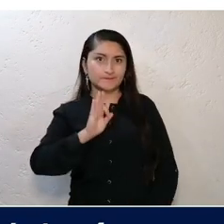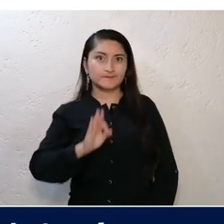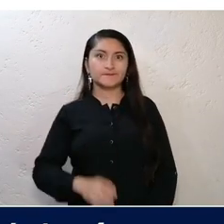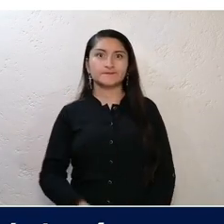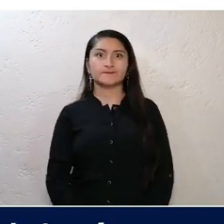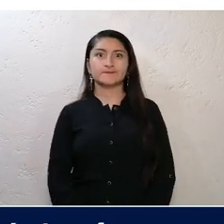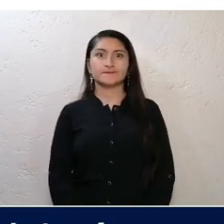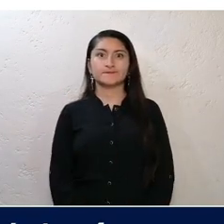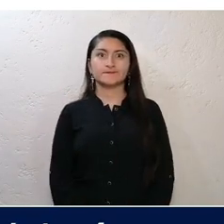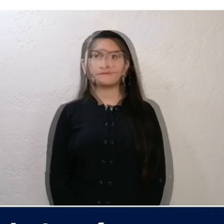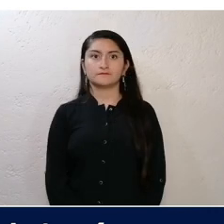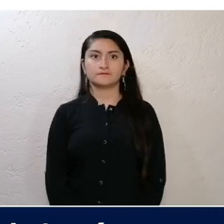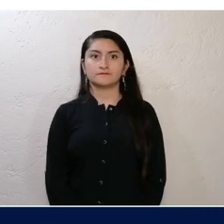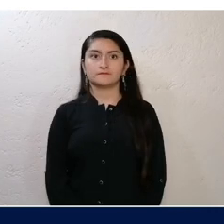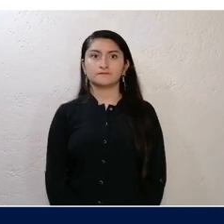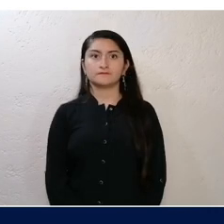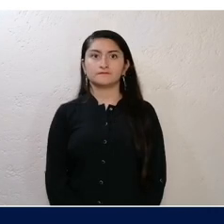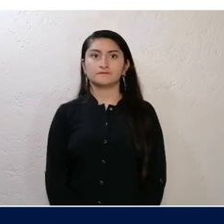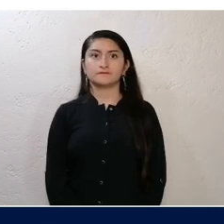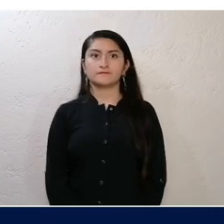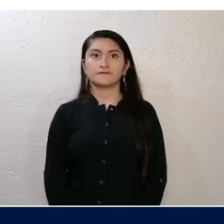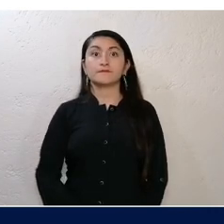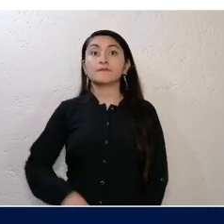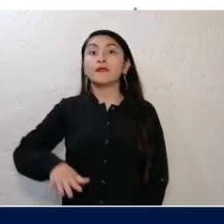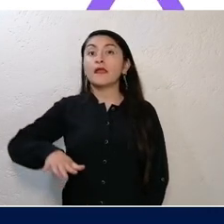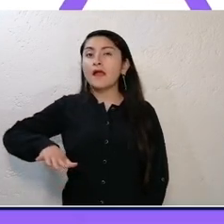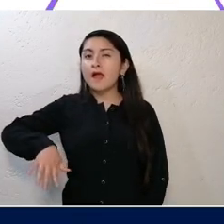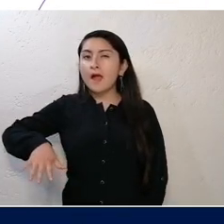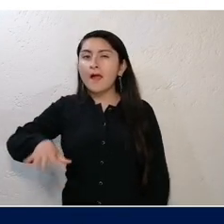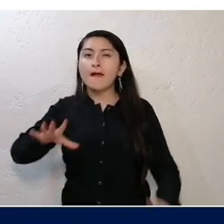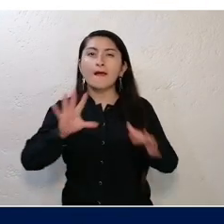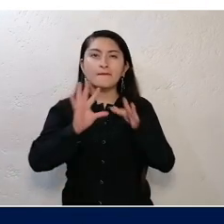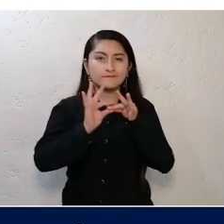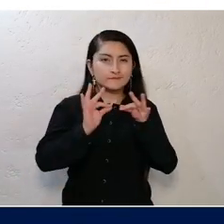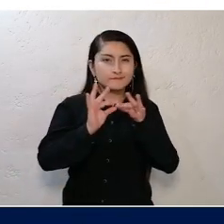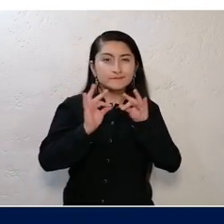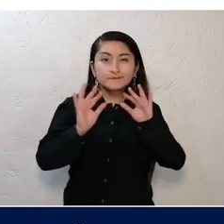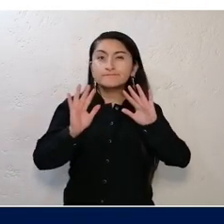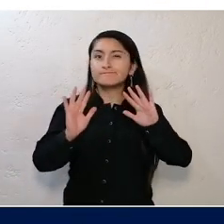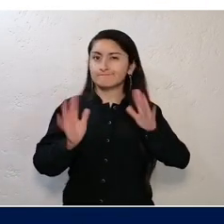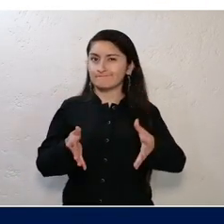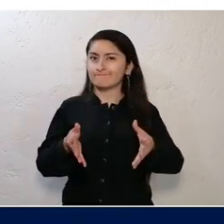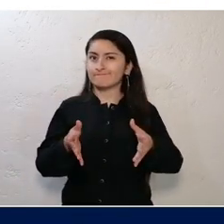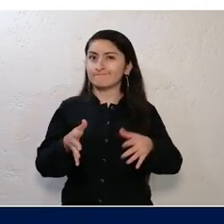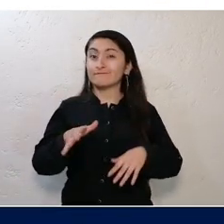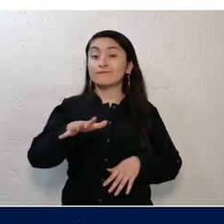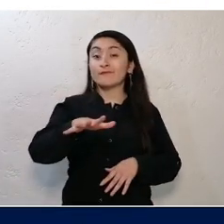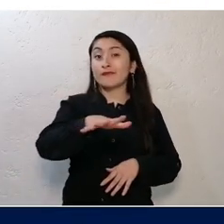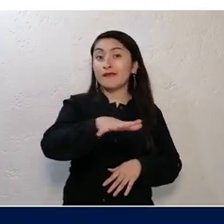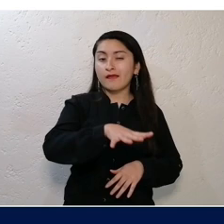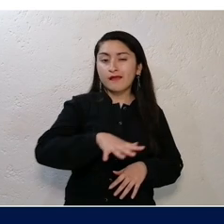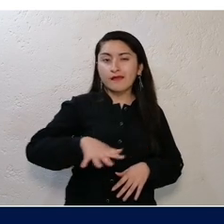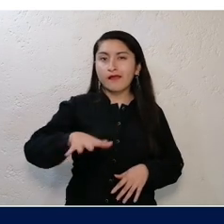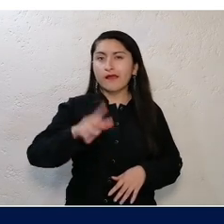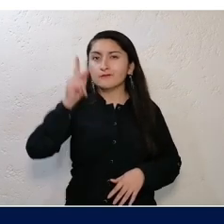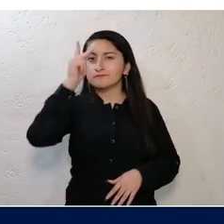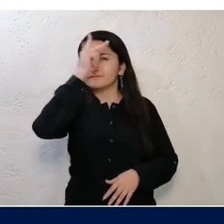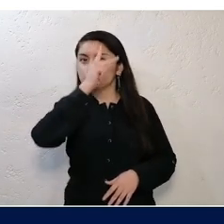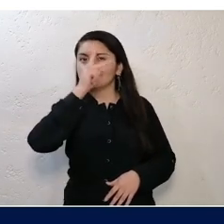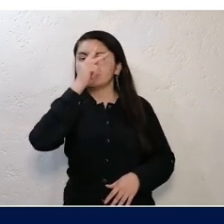temas y problemáticas de interés. Ahora bien, como se mencionó hace un momento,